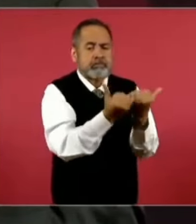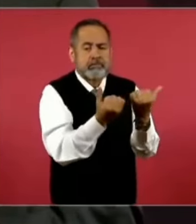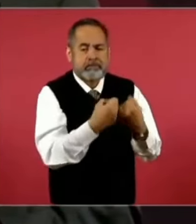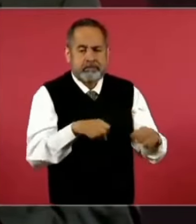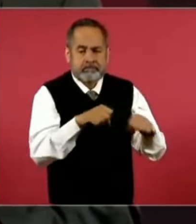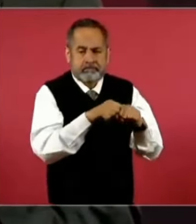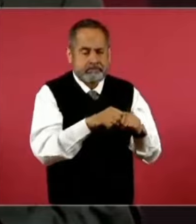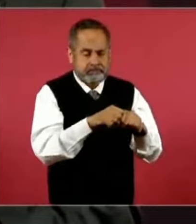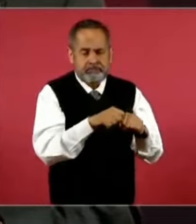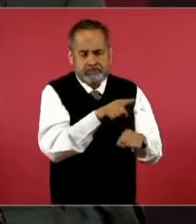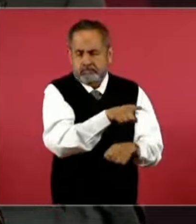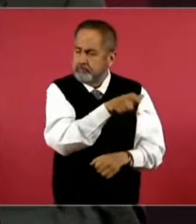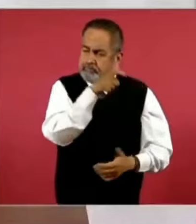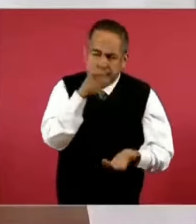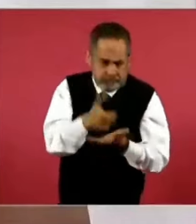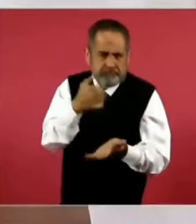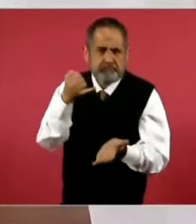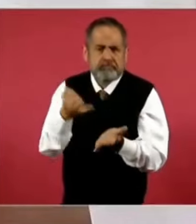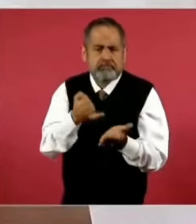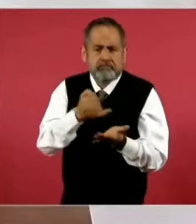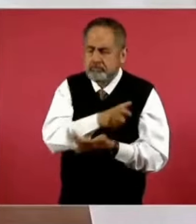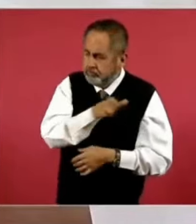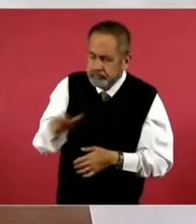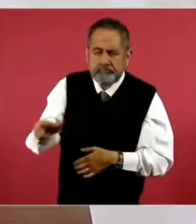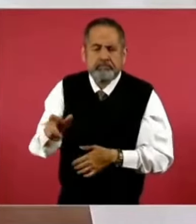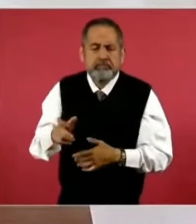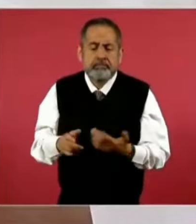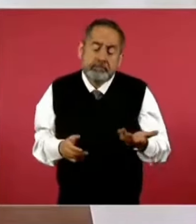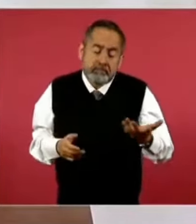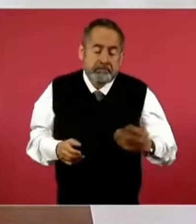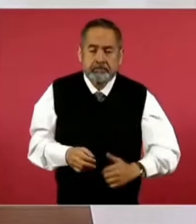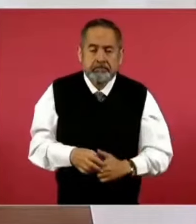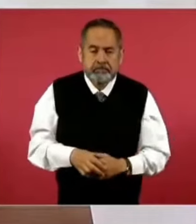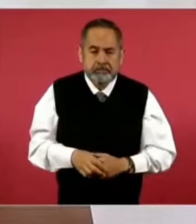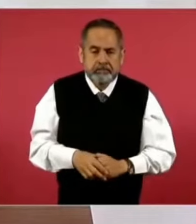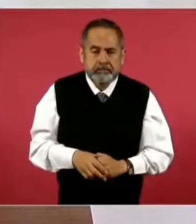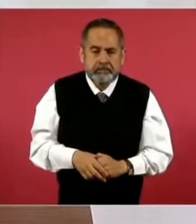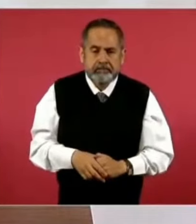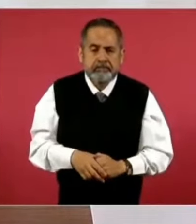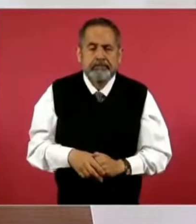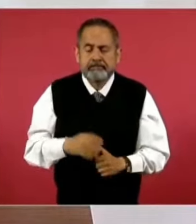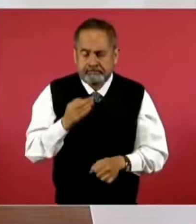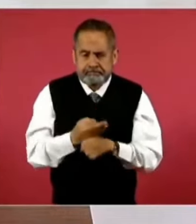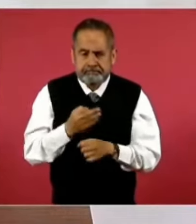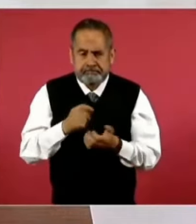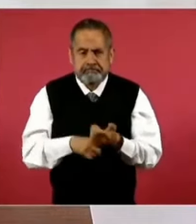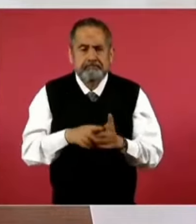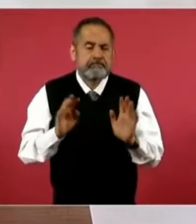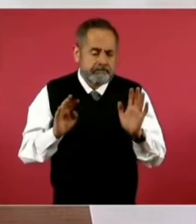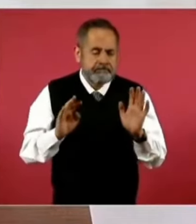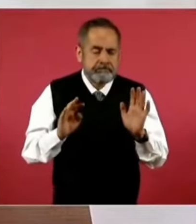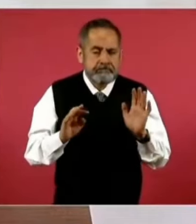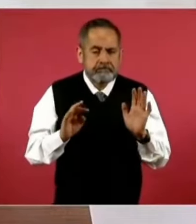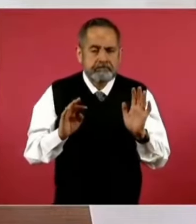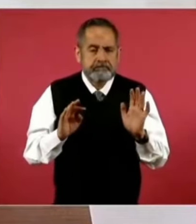y hay de acuerdo